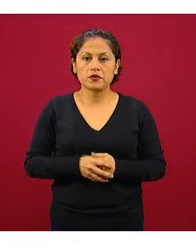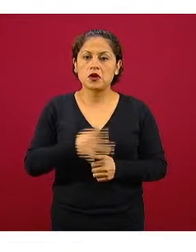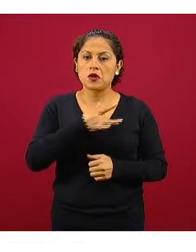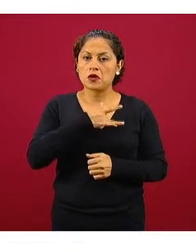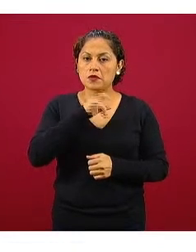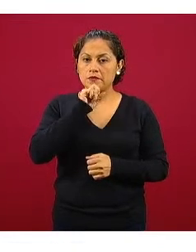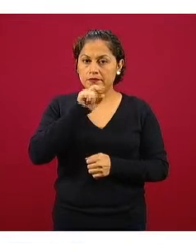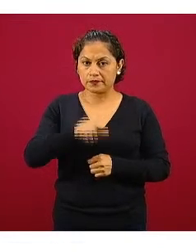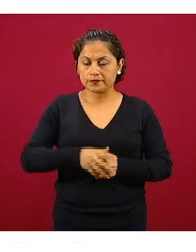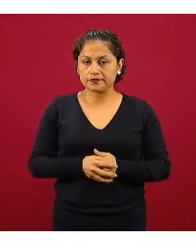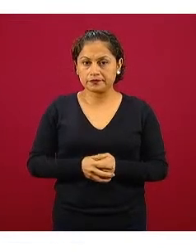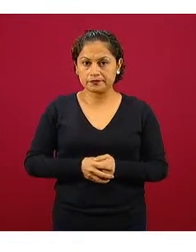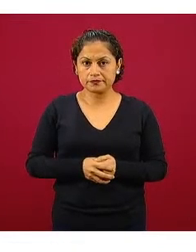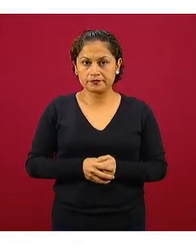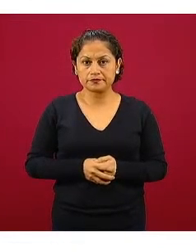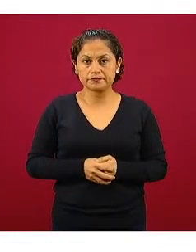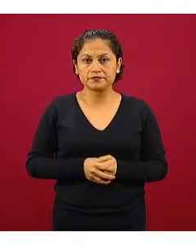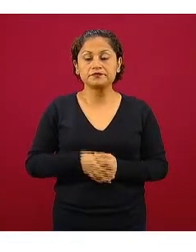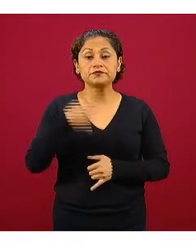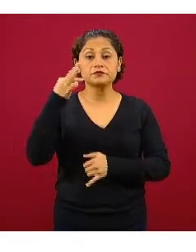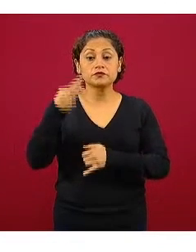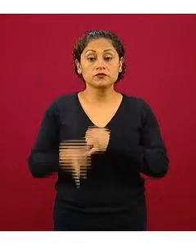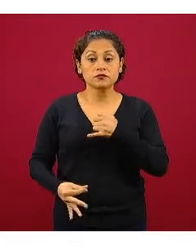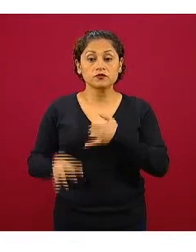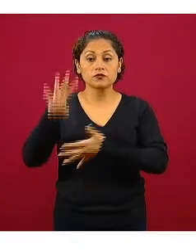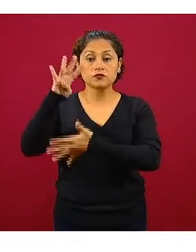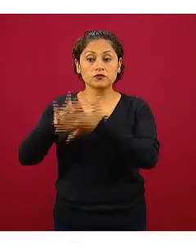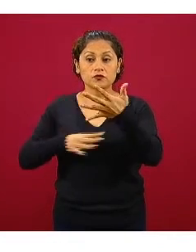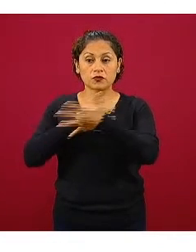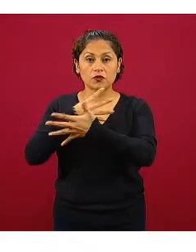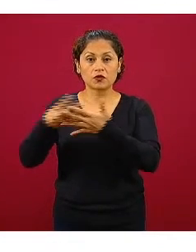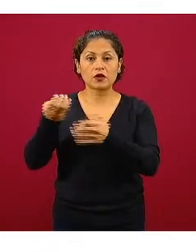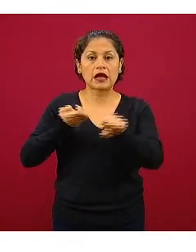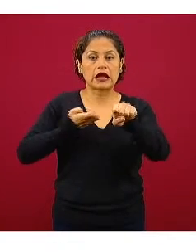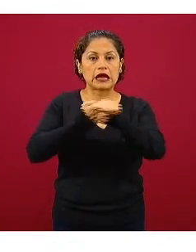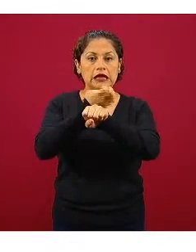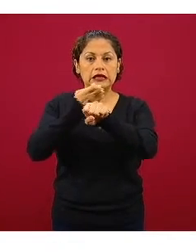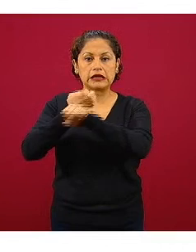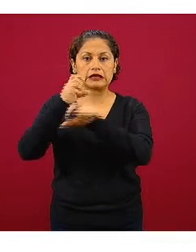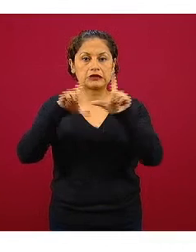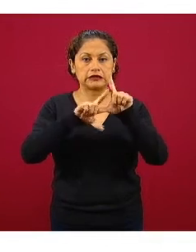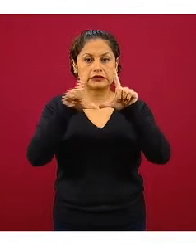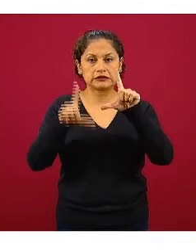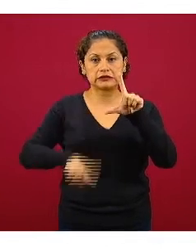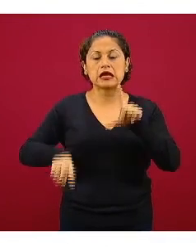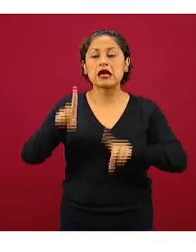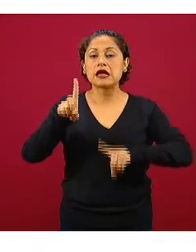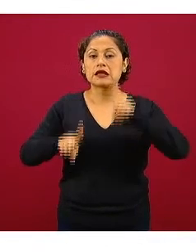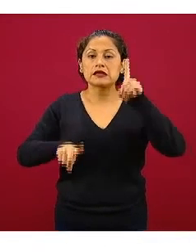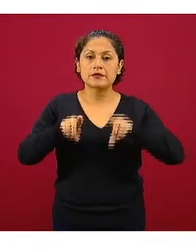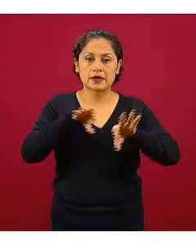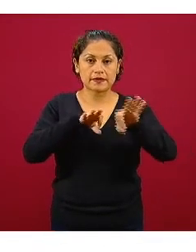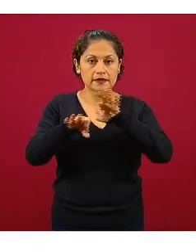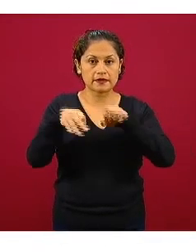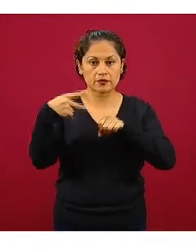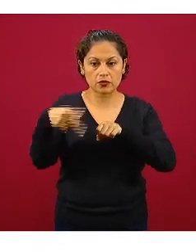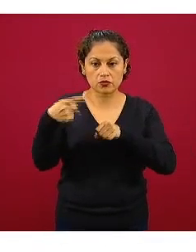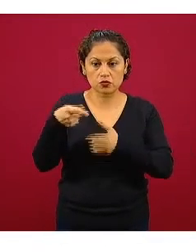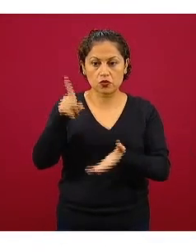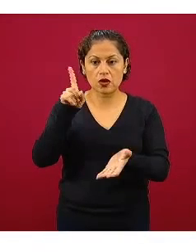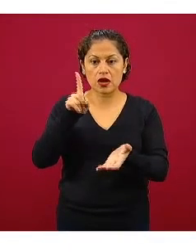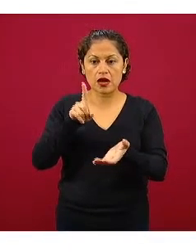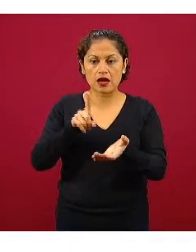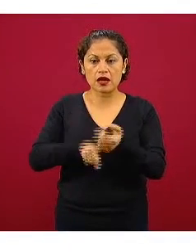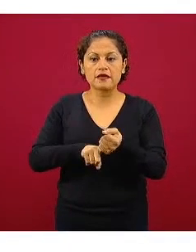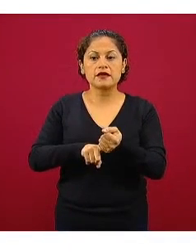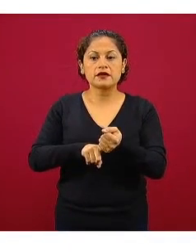y finalmente tenemos de acuerdo a la entidad federativa y a la profesión a la ocupación específica no me detengo en